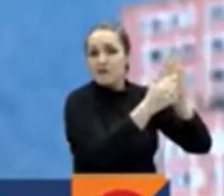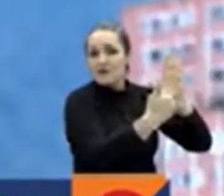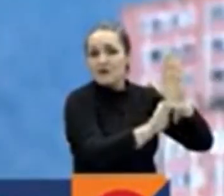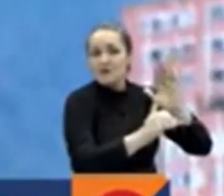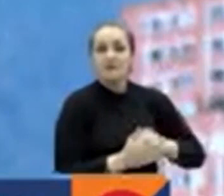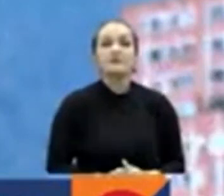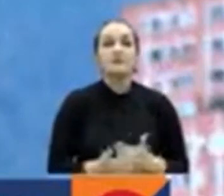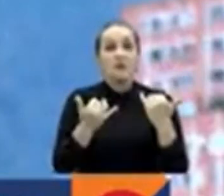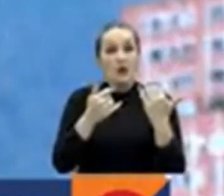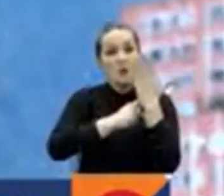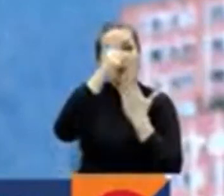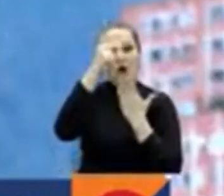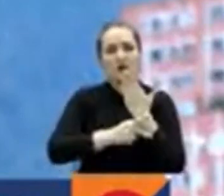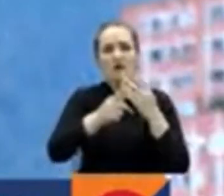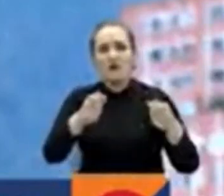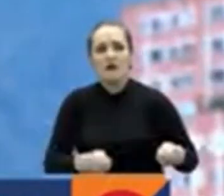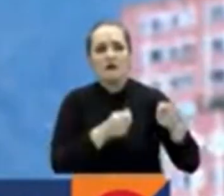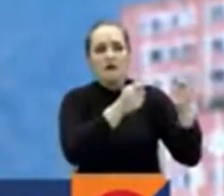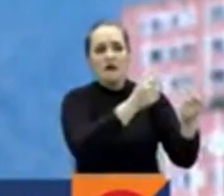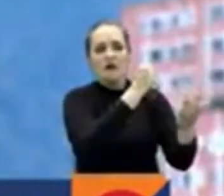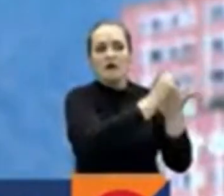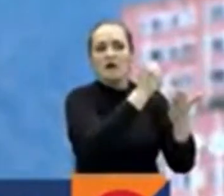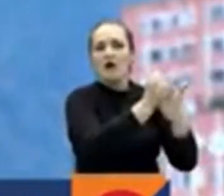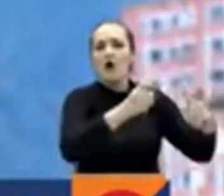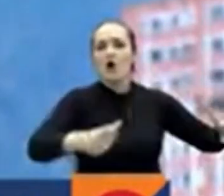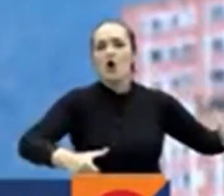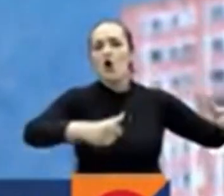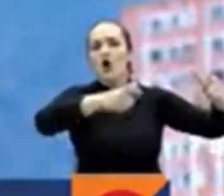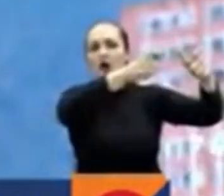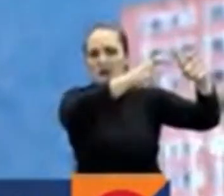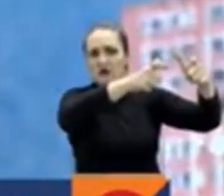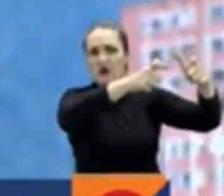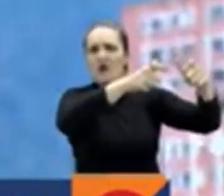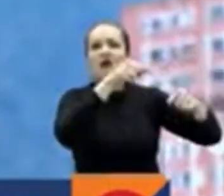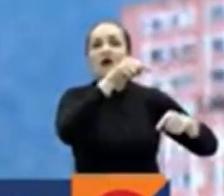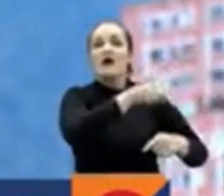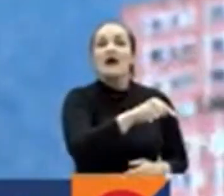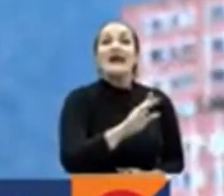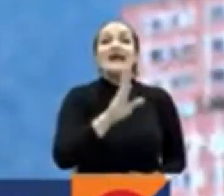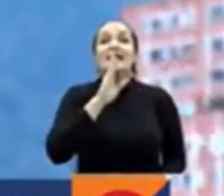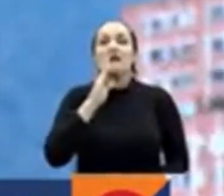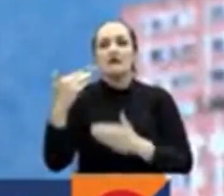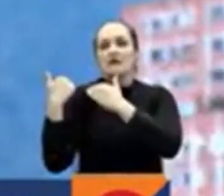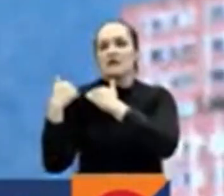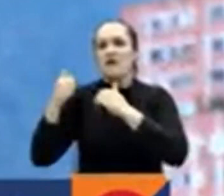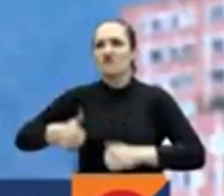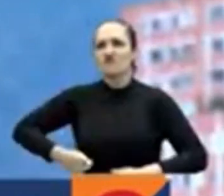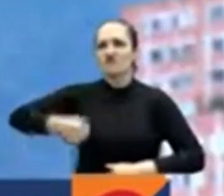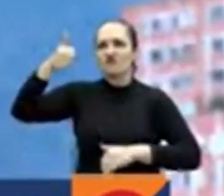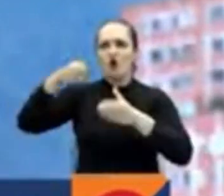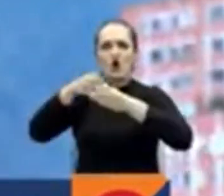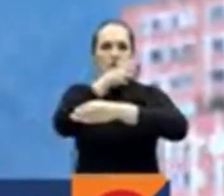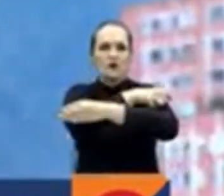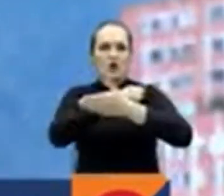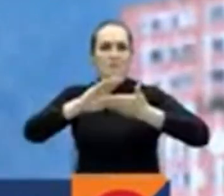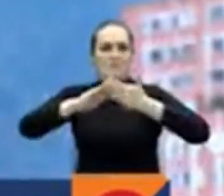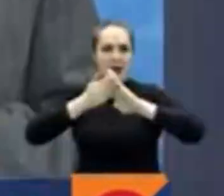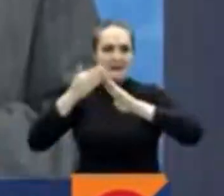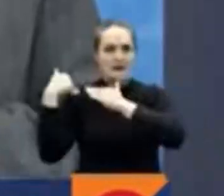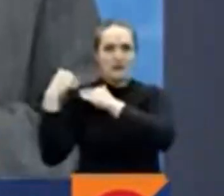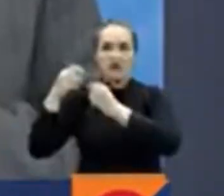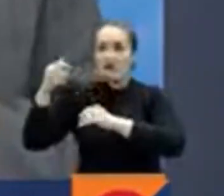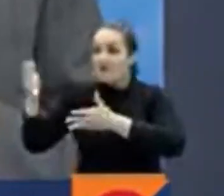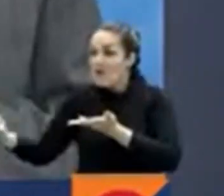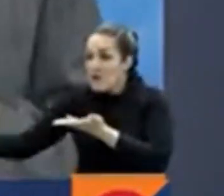Este proyecto debe ser radicado en el Congreso de la República únicamente por el Alto Comisionado para la Paz. Esta es toda la información que